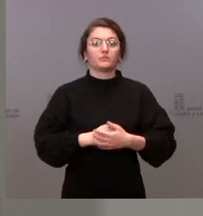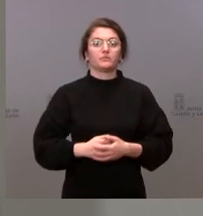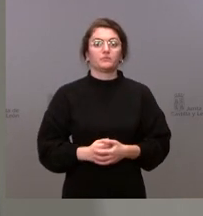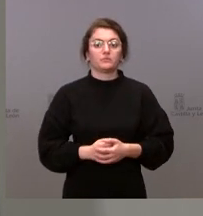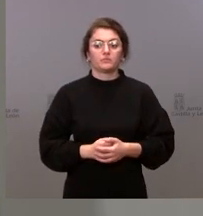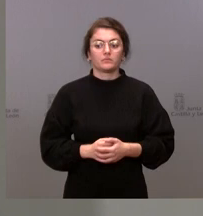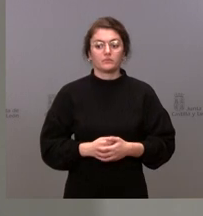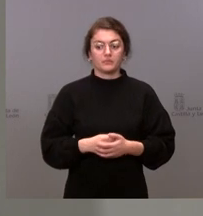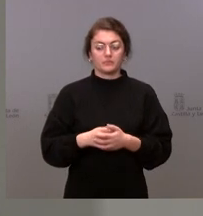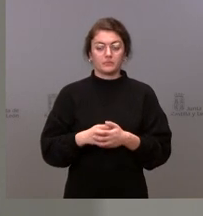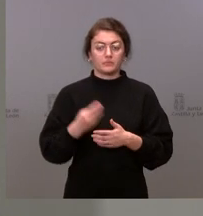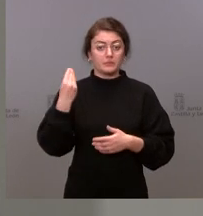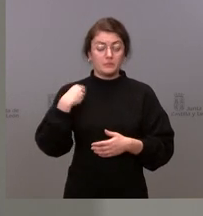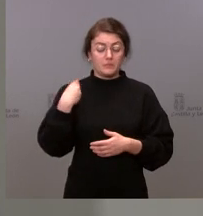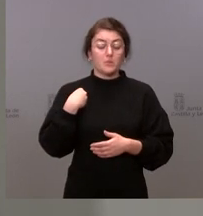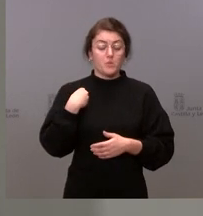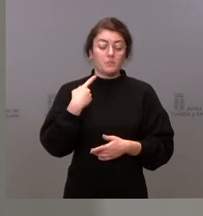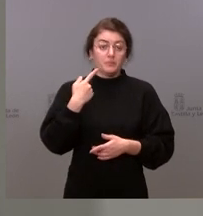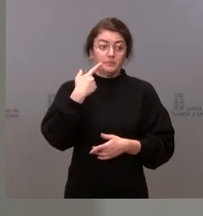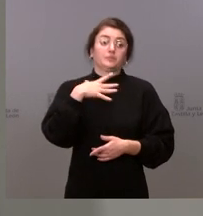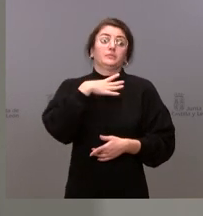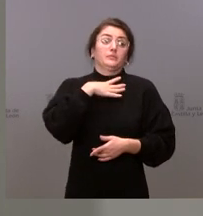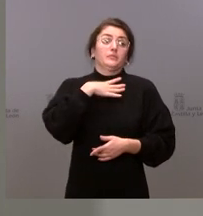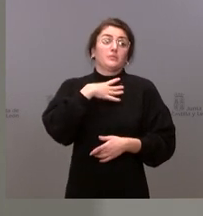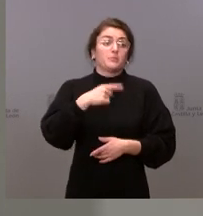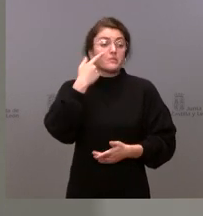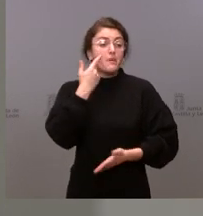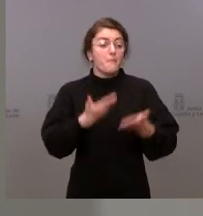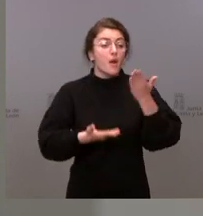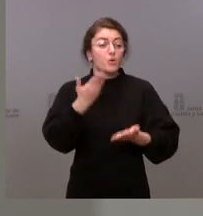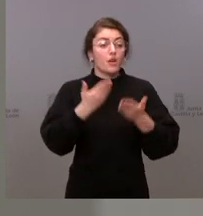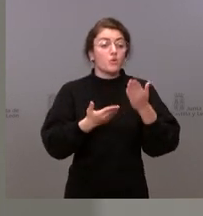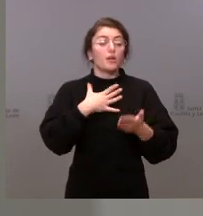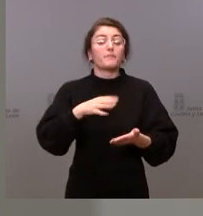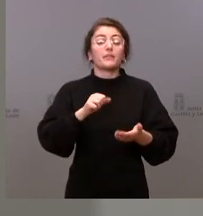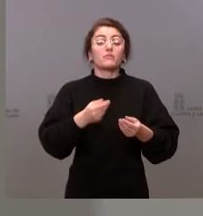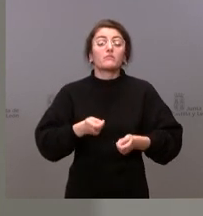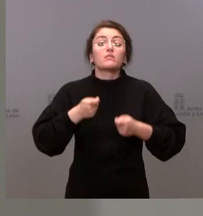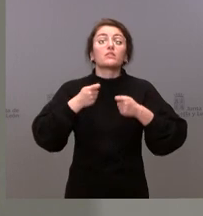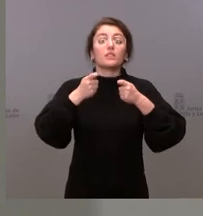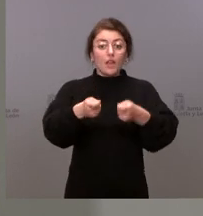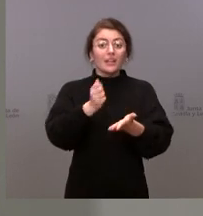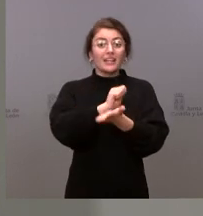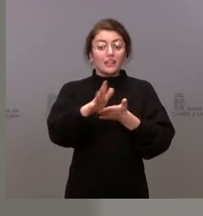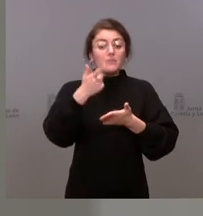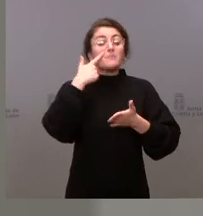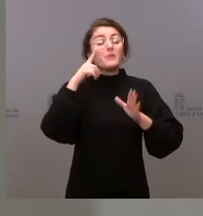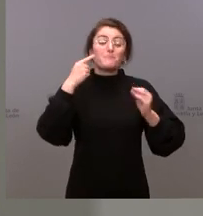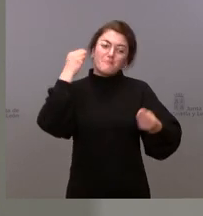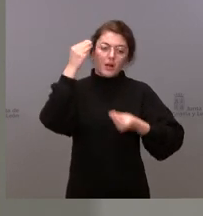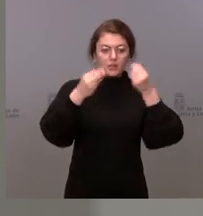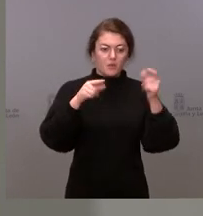esta opción y entendemos que la relación coste-beneficio de la medida también es dudosa.